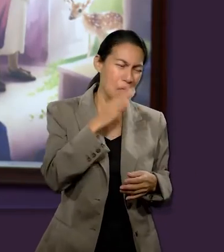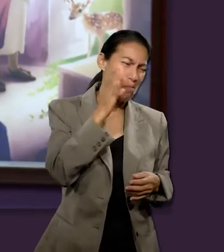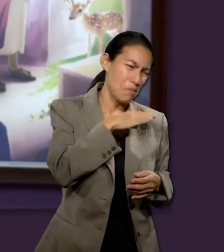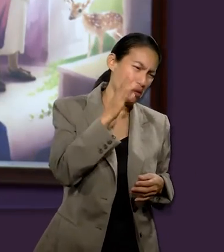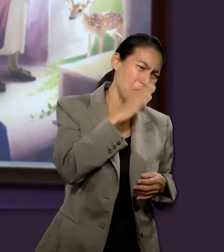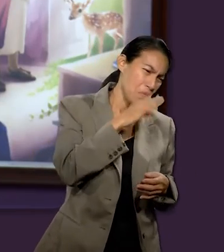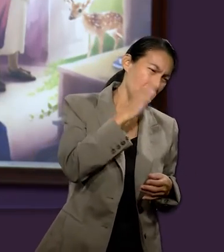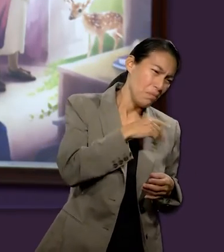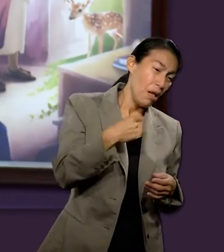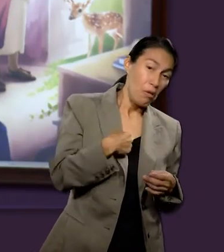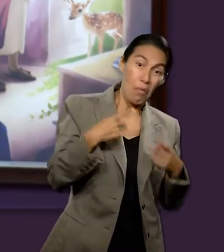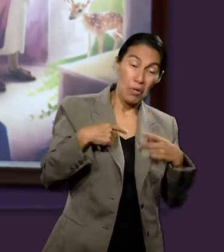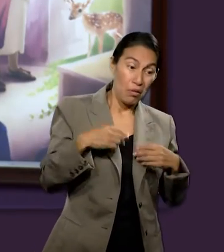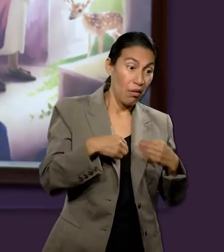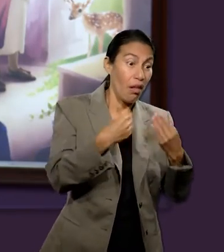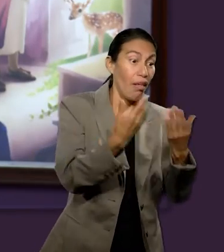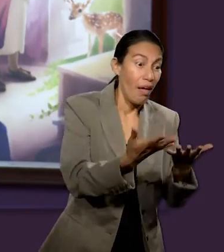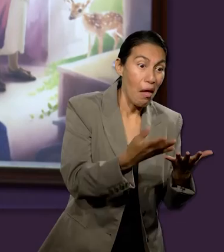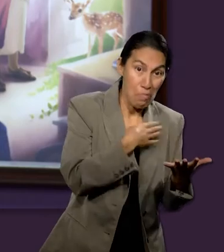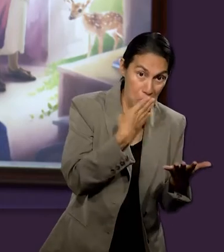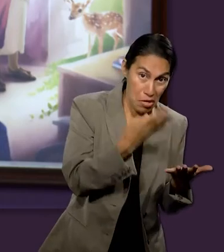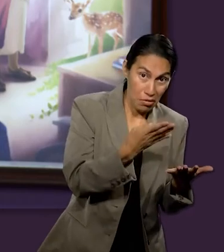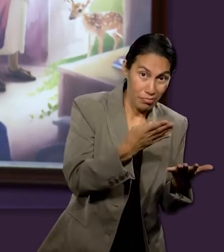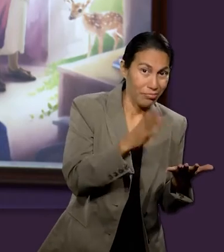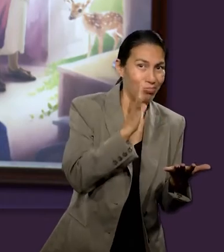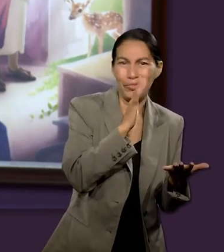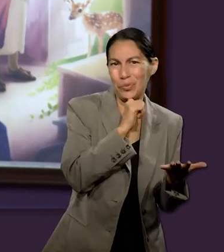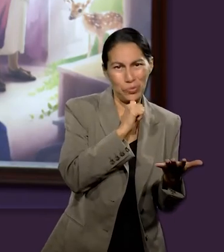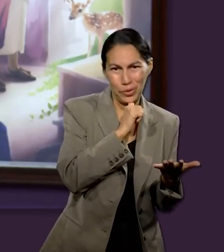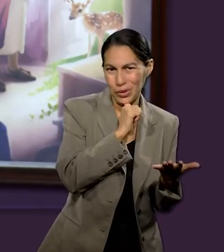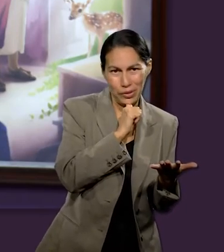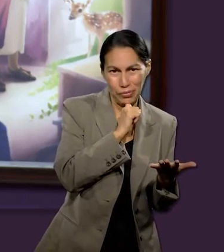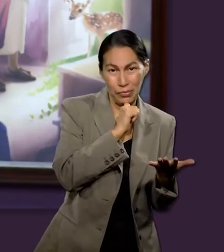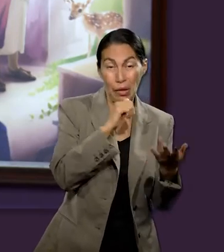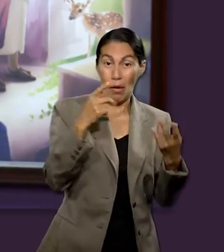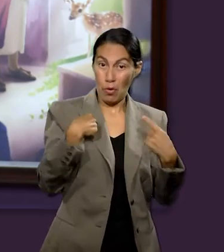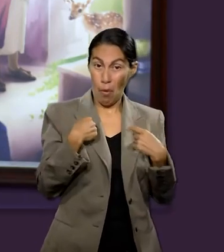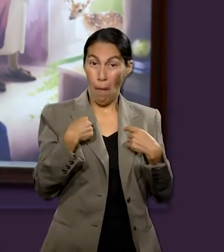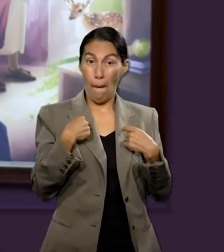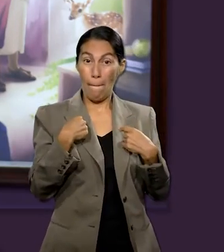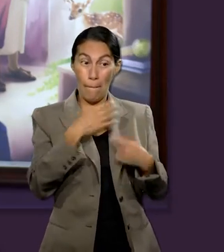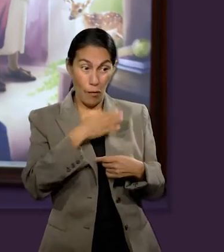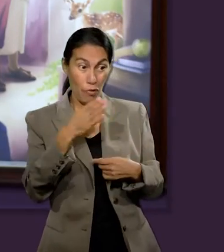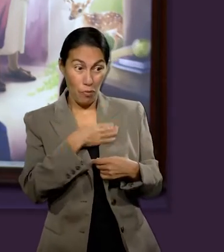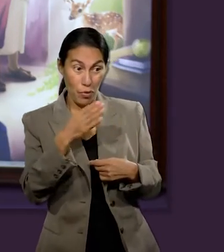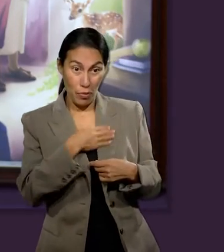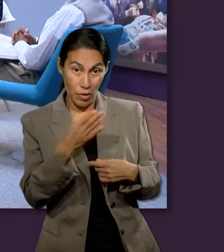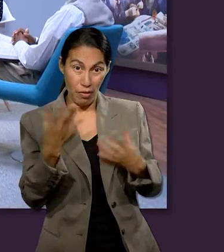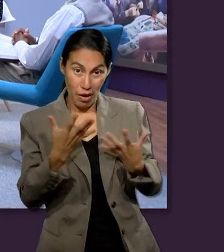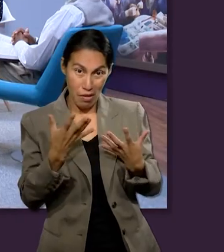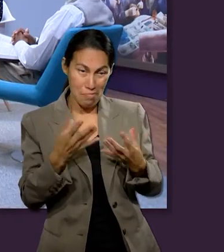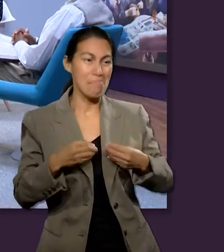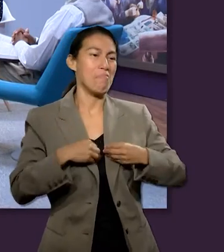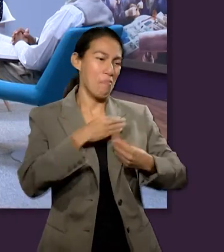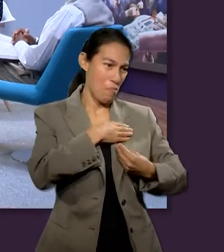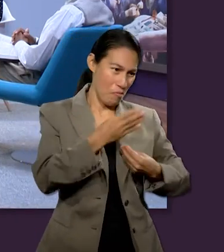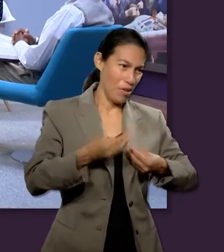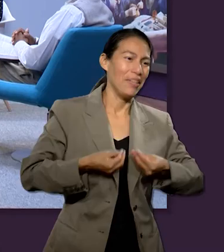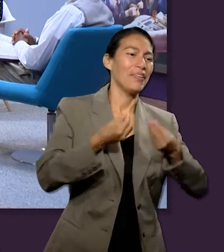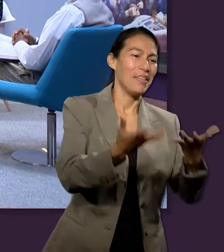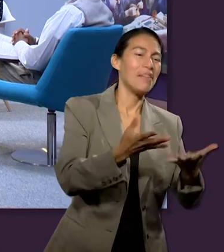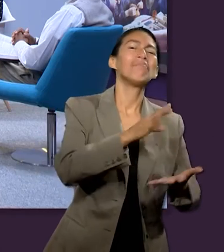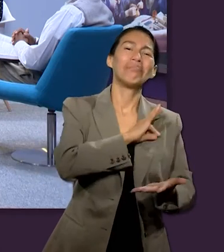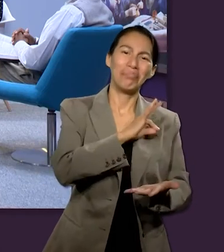lo bueno que yo haga, todo lo que yo pueda crecer, también va a influir a las personas que me rodean. Gracias. Y